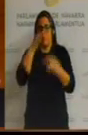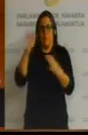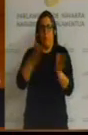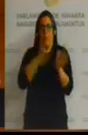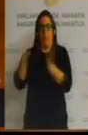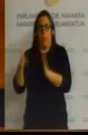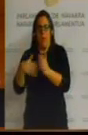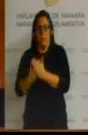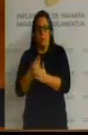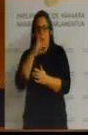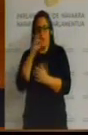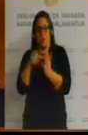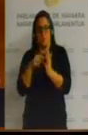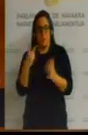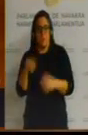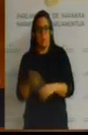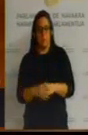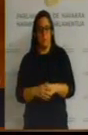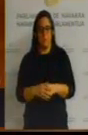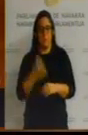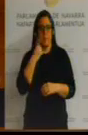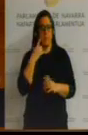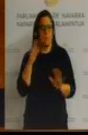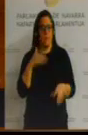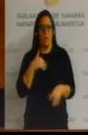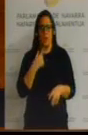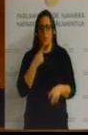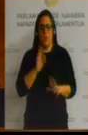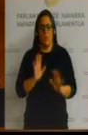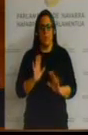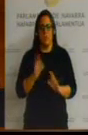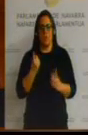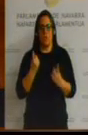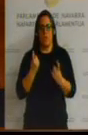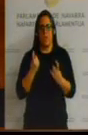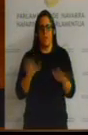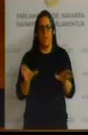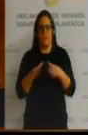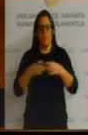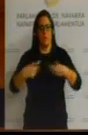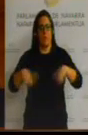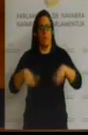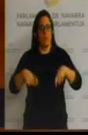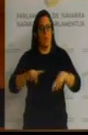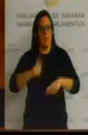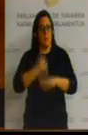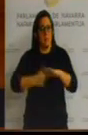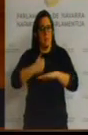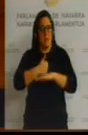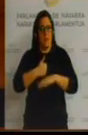Como ven, aún no he mencionado ni una sola palabra de las necesidades del equipo de fútbol sala que juega en primera división.